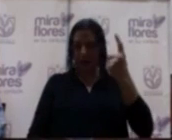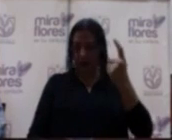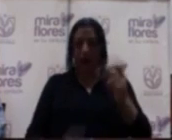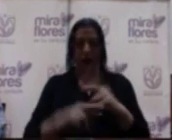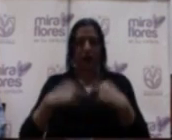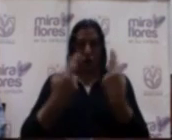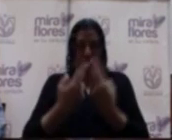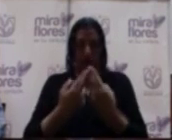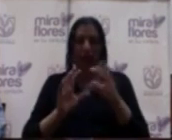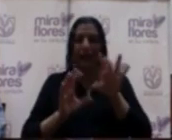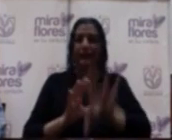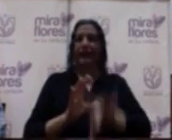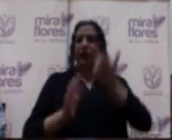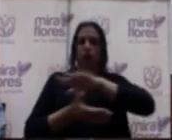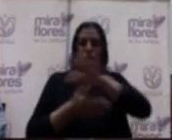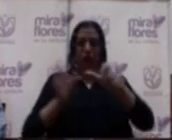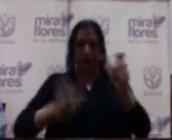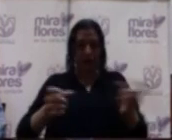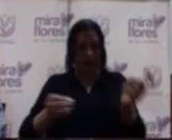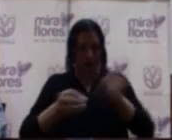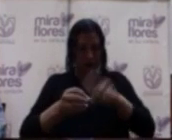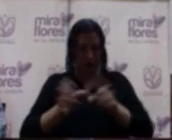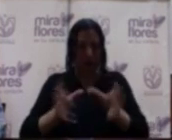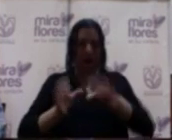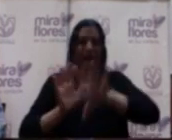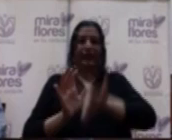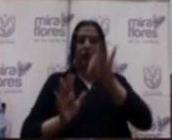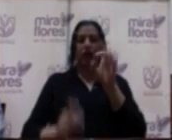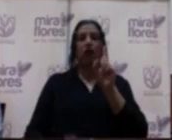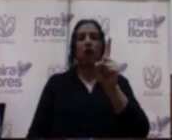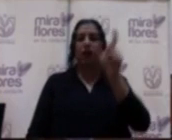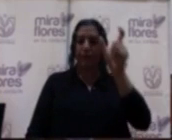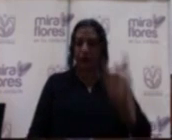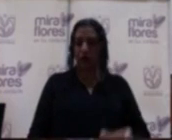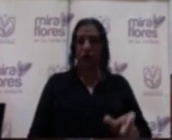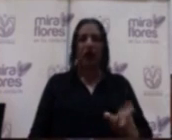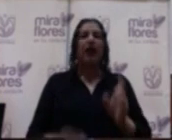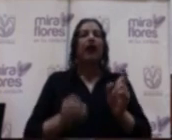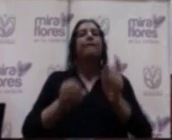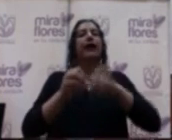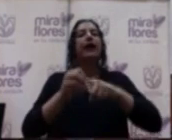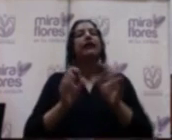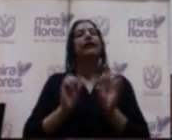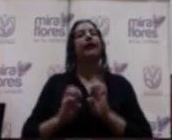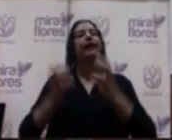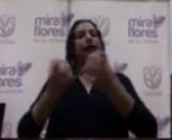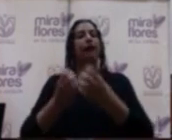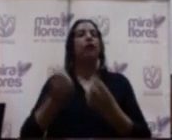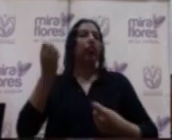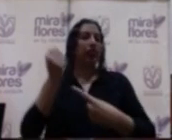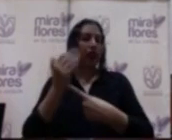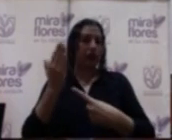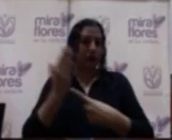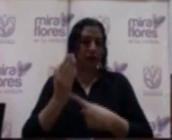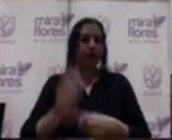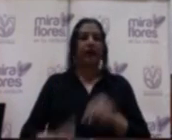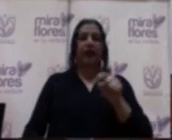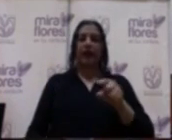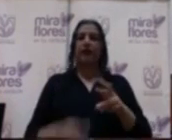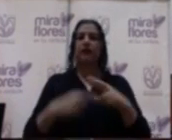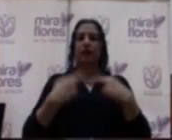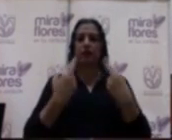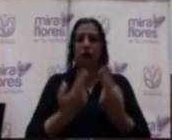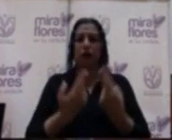dentro de los representantes, de los agentes participantes a un miembro, como parte del equipo técnico. En aquella oportunidad